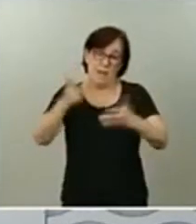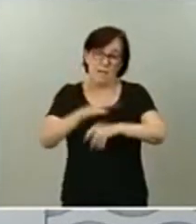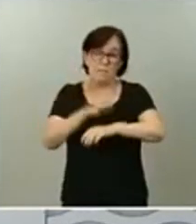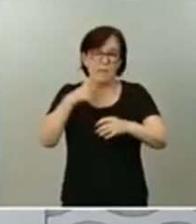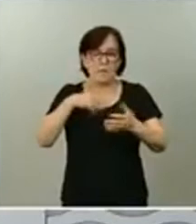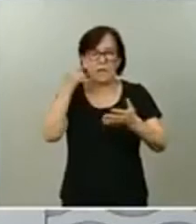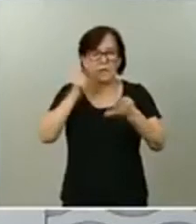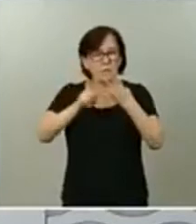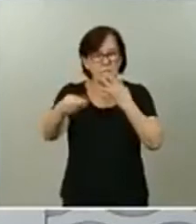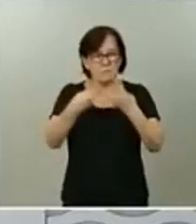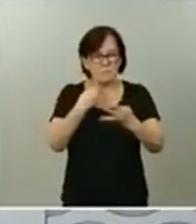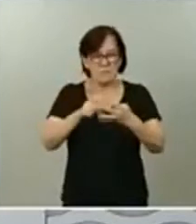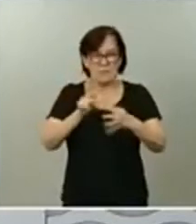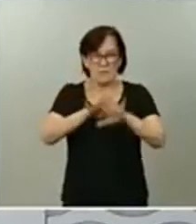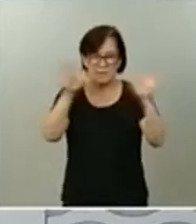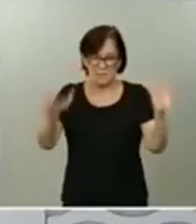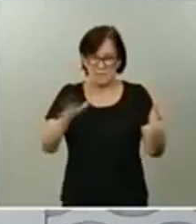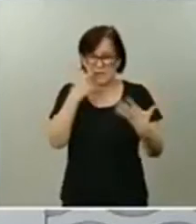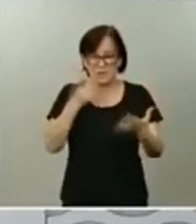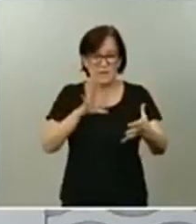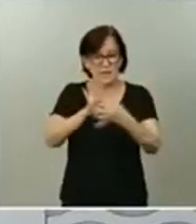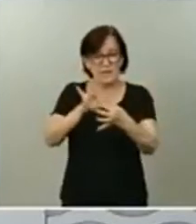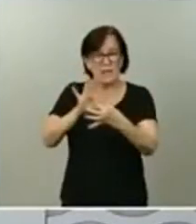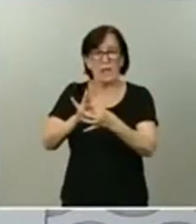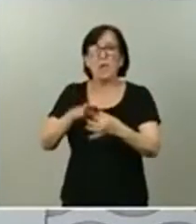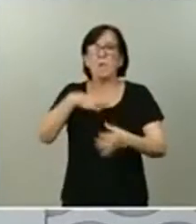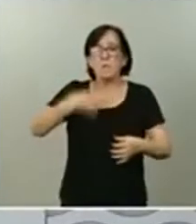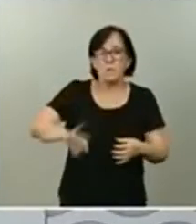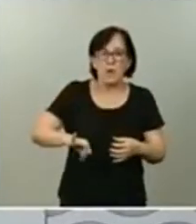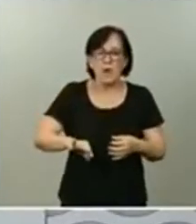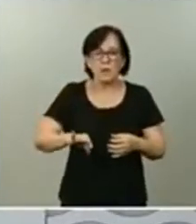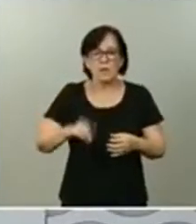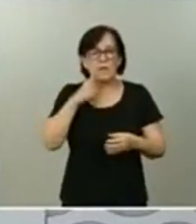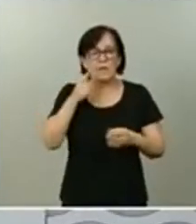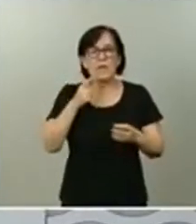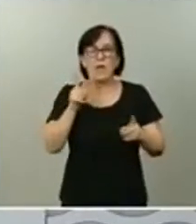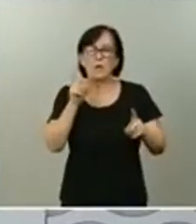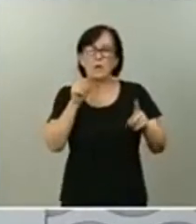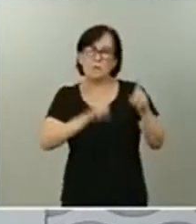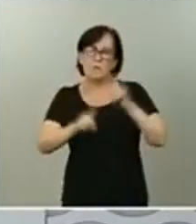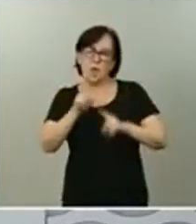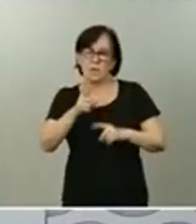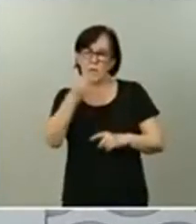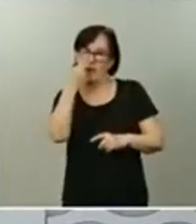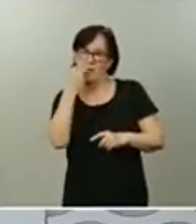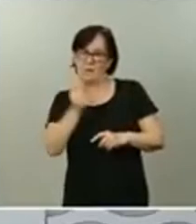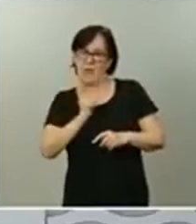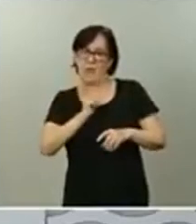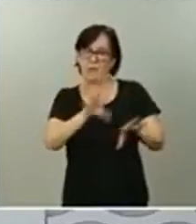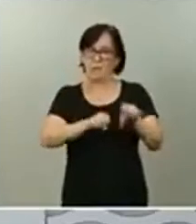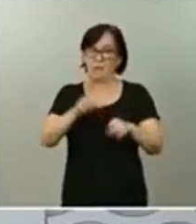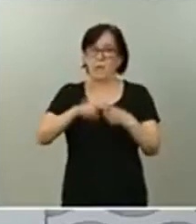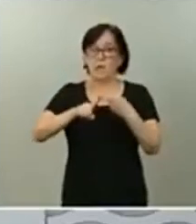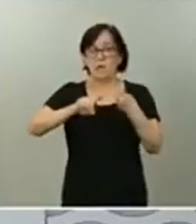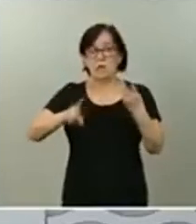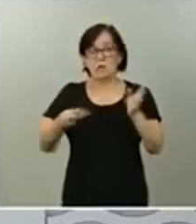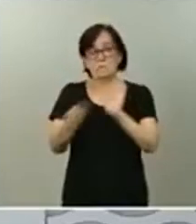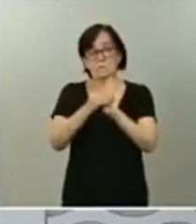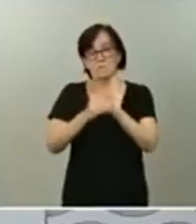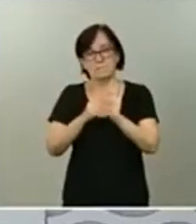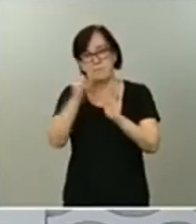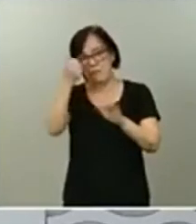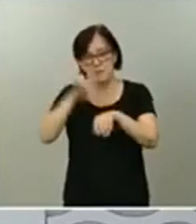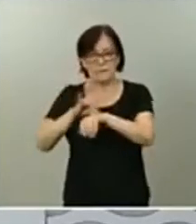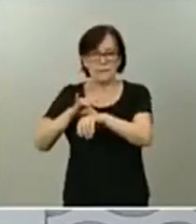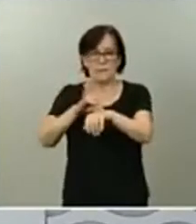todas estas operaciones vinculadas, que pudieran dar lugar a conflictos de intereses y se incorporan otras medidas orientadas a